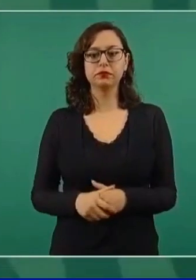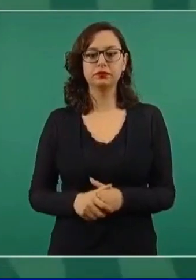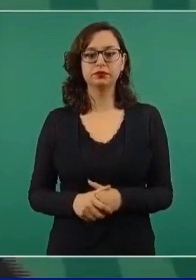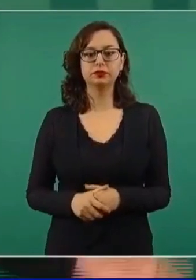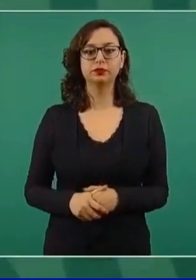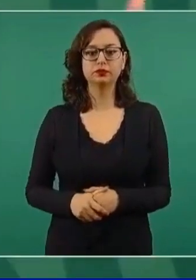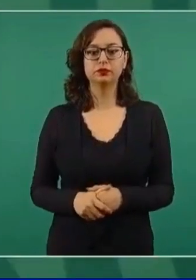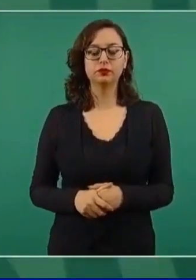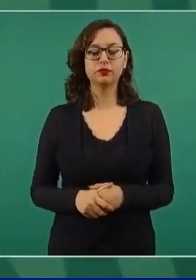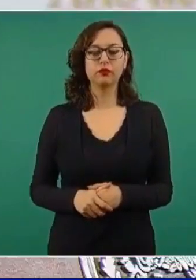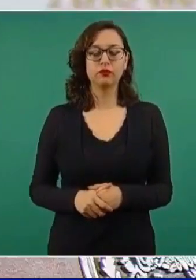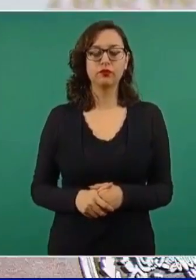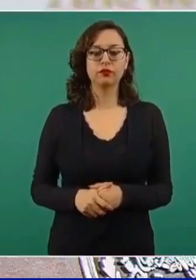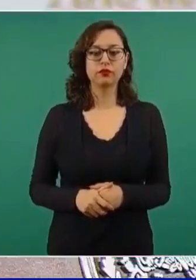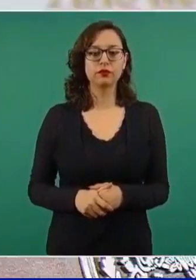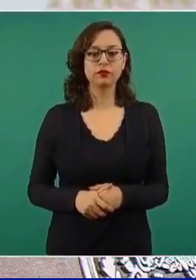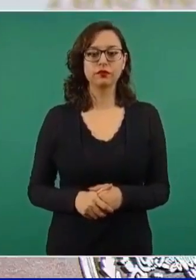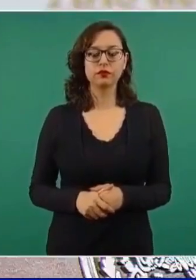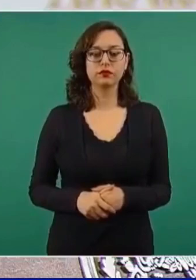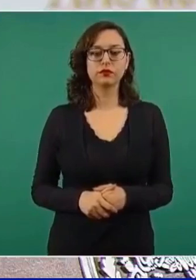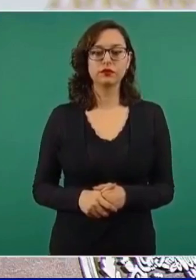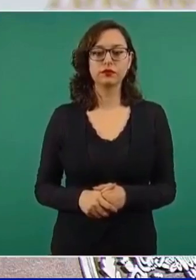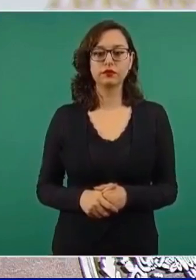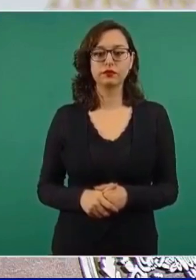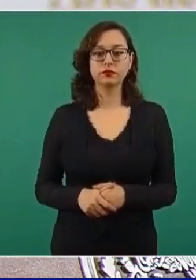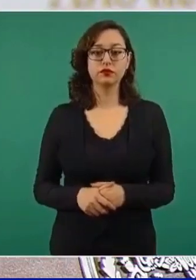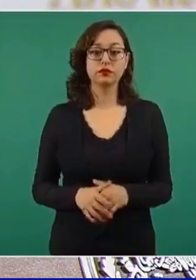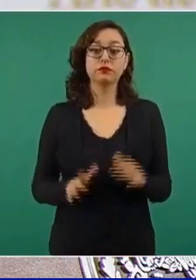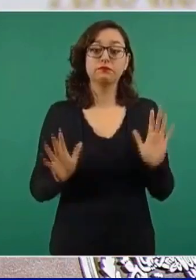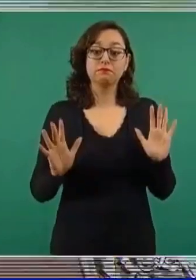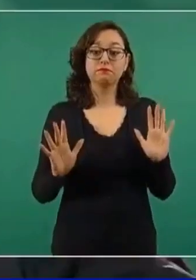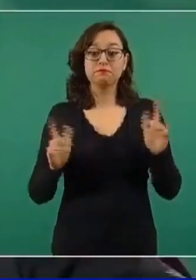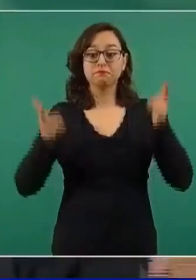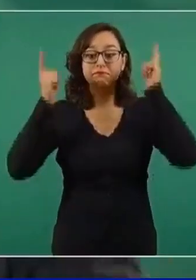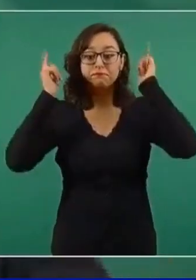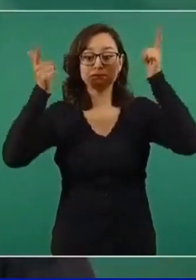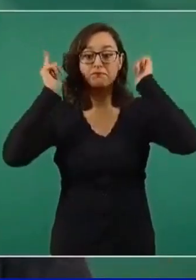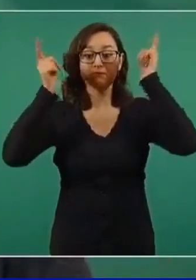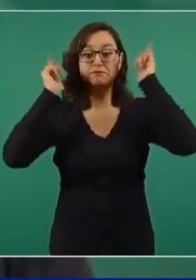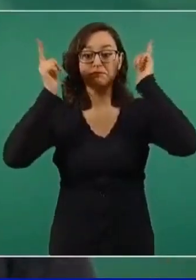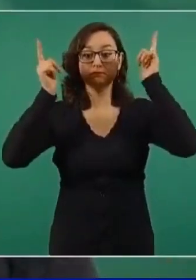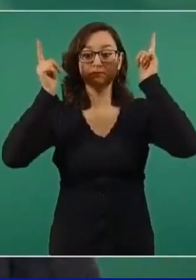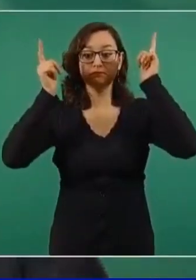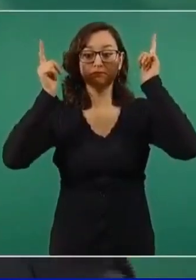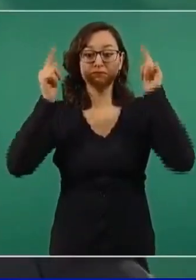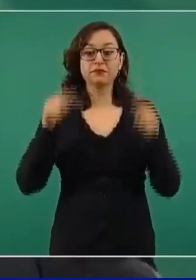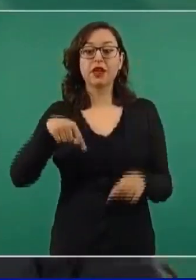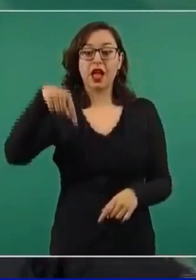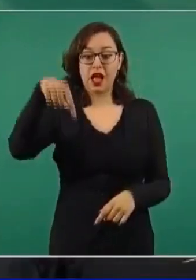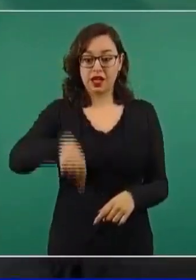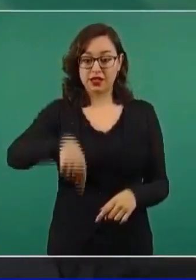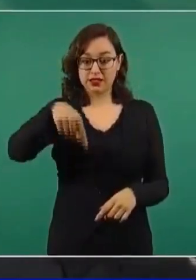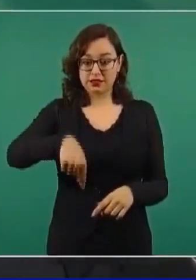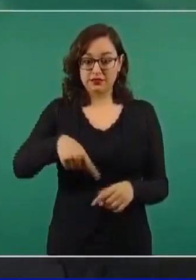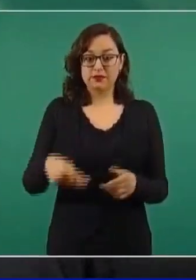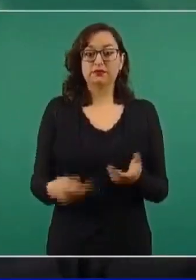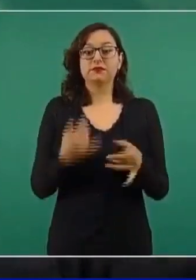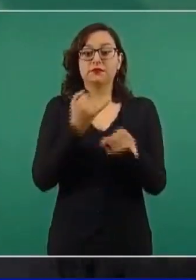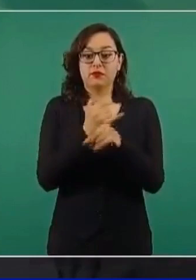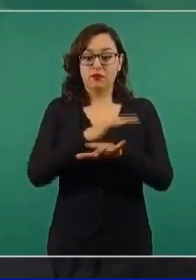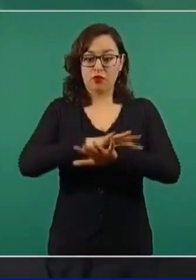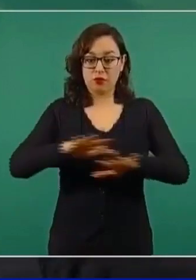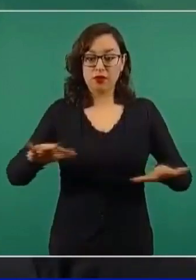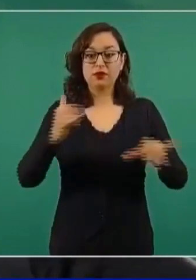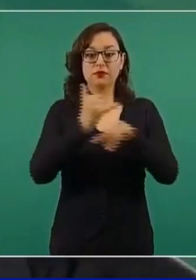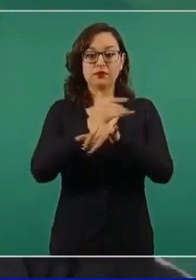Y aquí, eso es lo que espero, vamos a informar al pueblo de